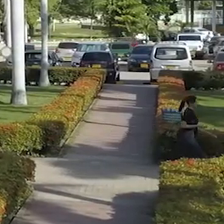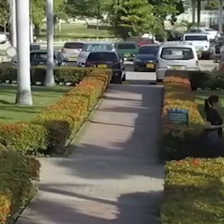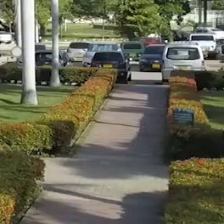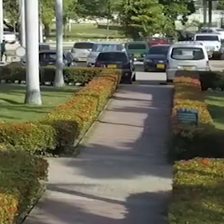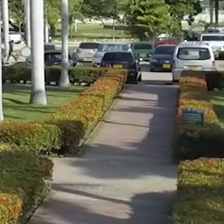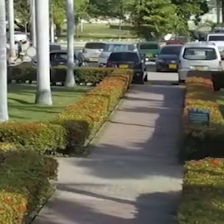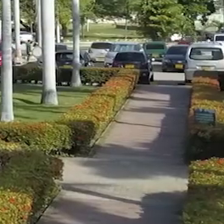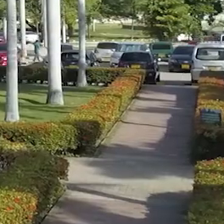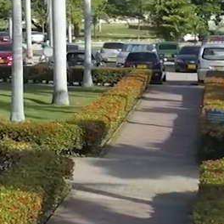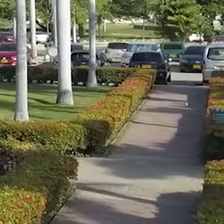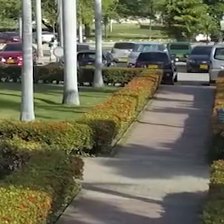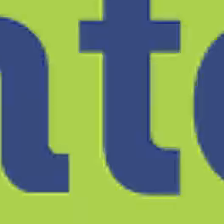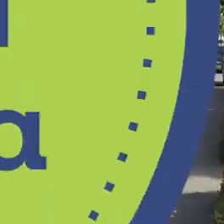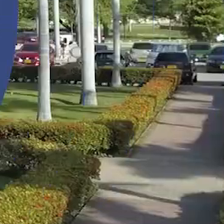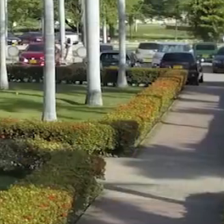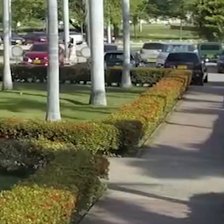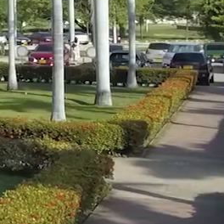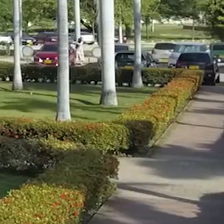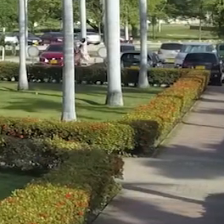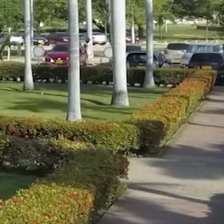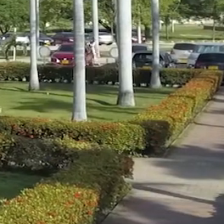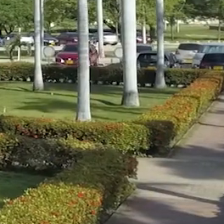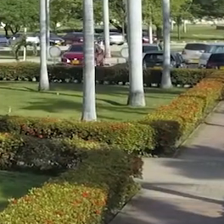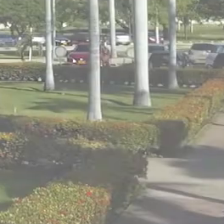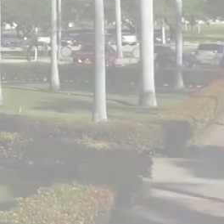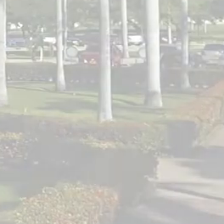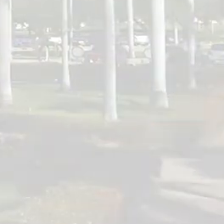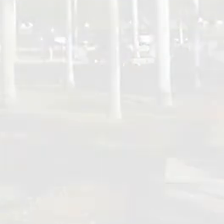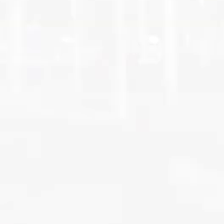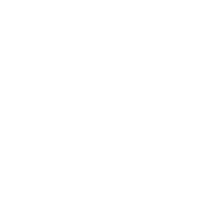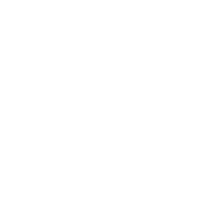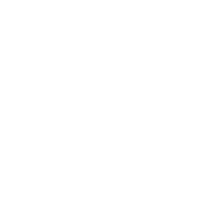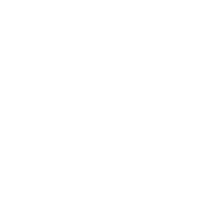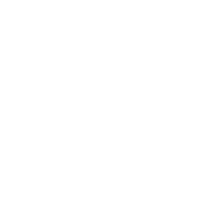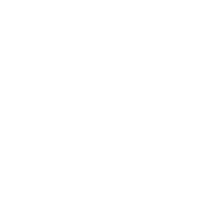Universidad del Magdalena, más incluyente e innovadora.